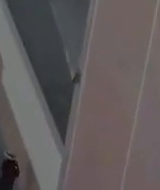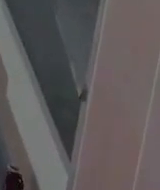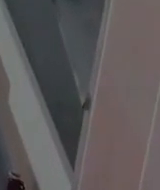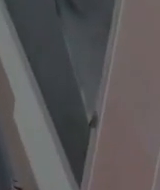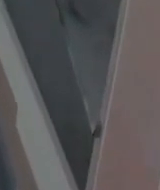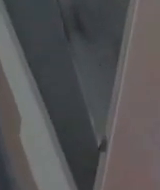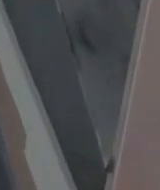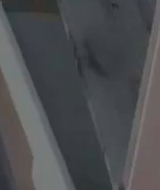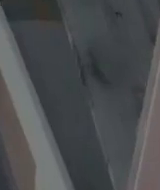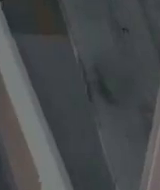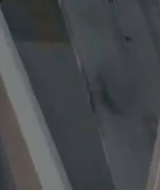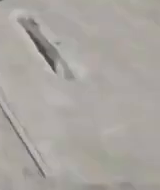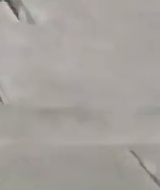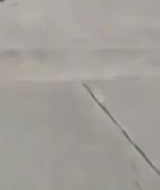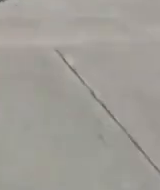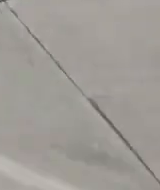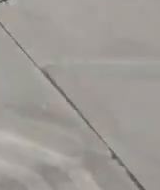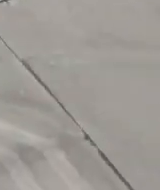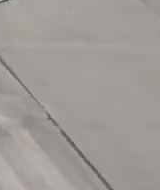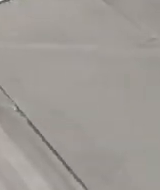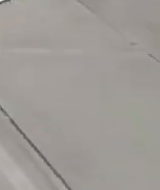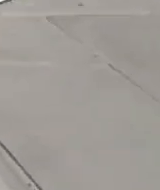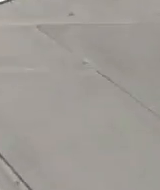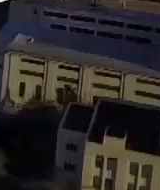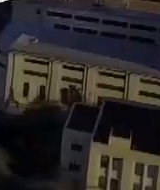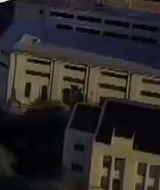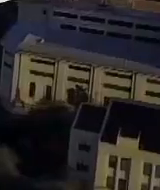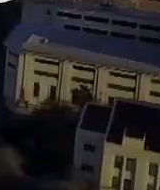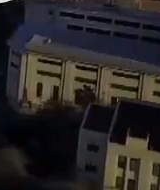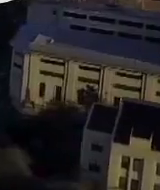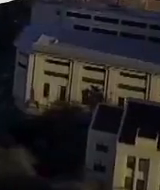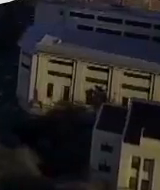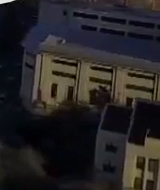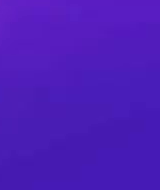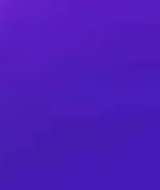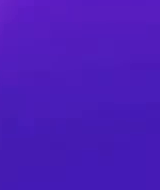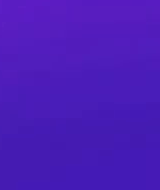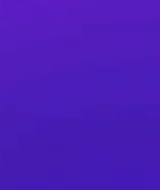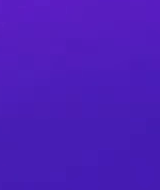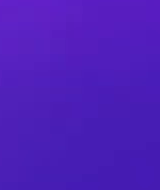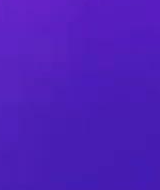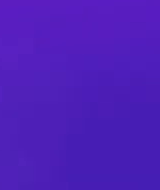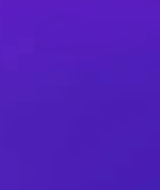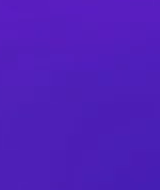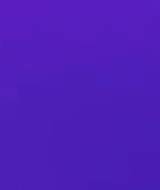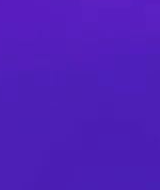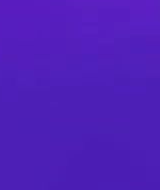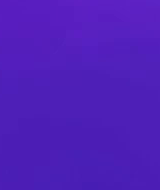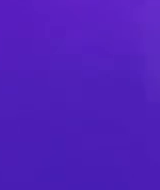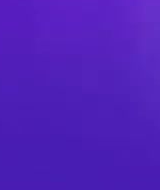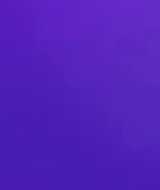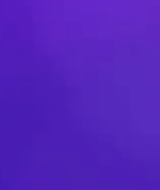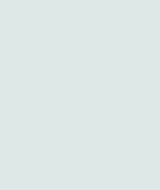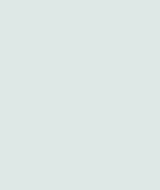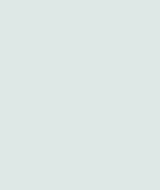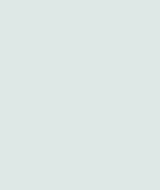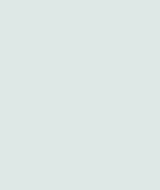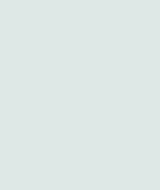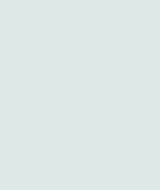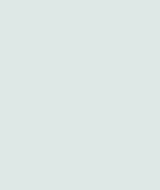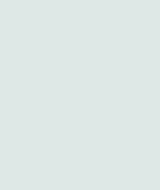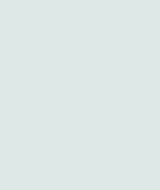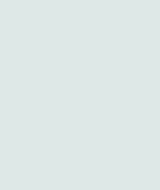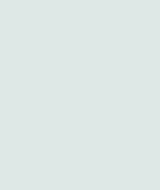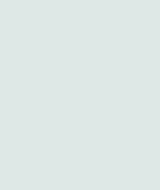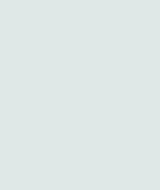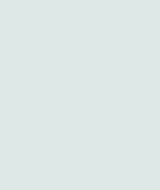histórica de 322 millones de pesos, en el corazón de Monterrey, es nuestro legado. Sexto informe, Gobierno